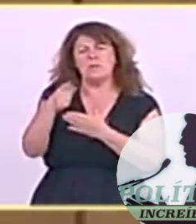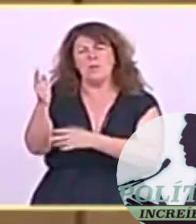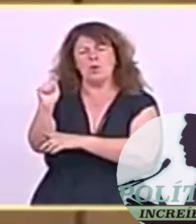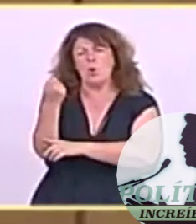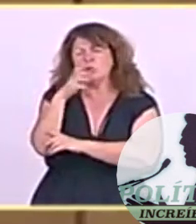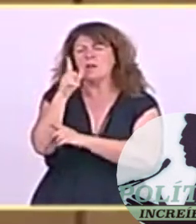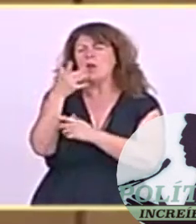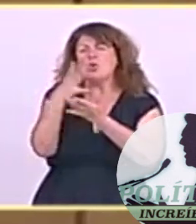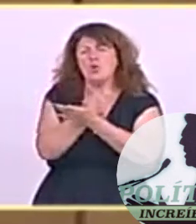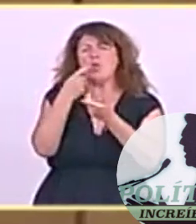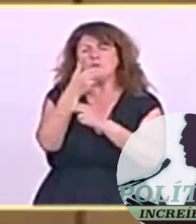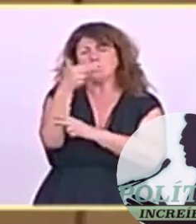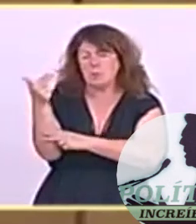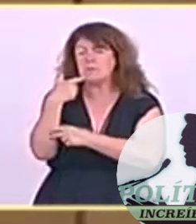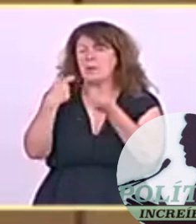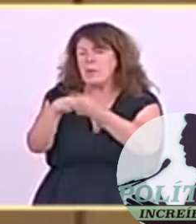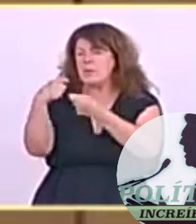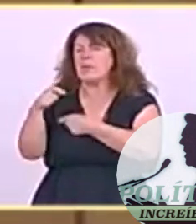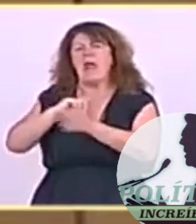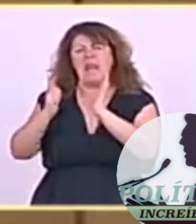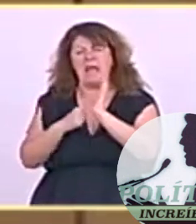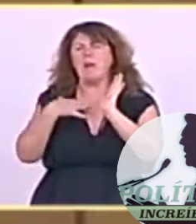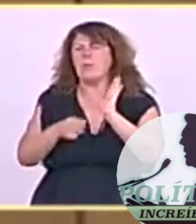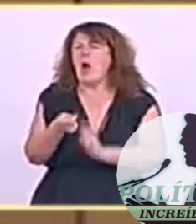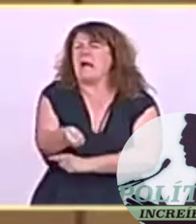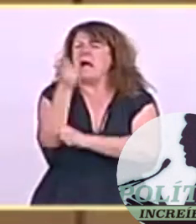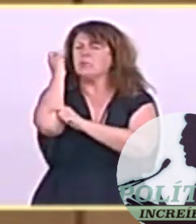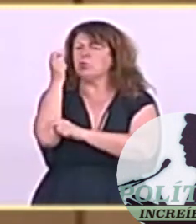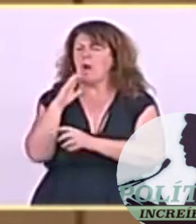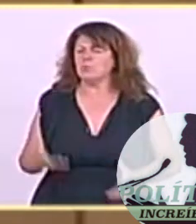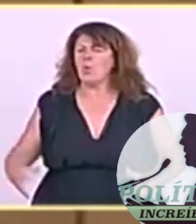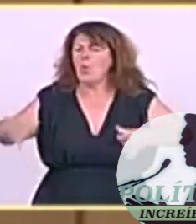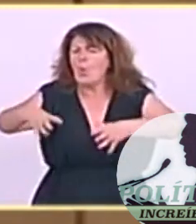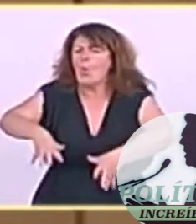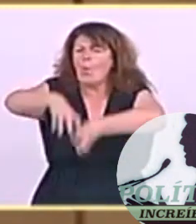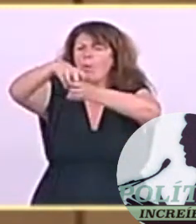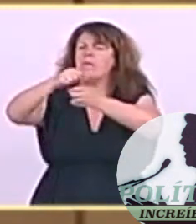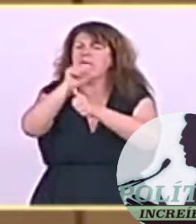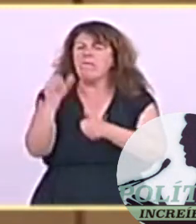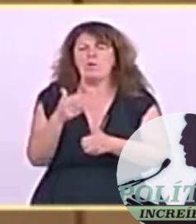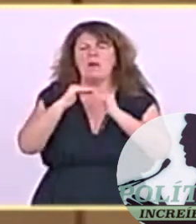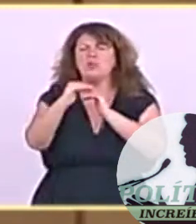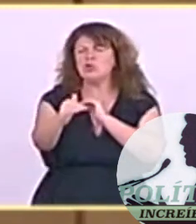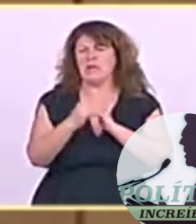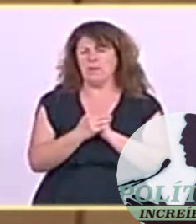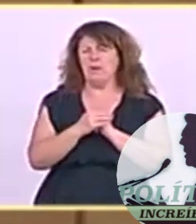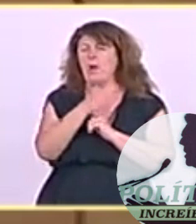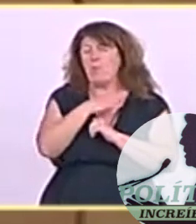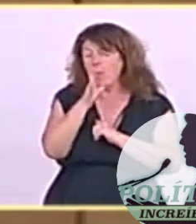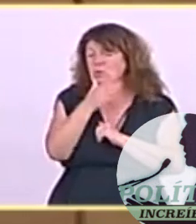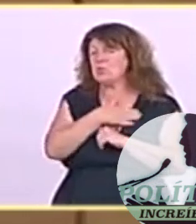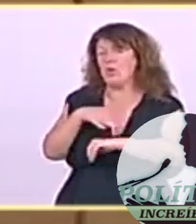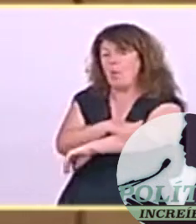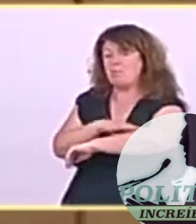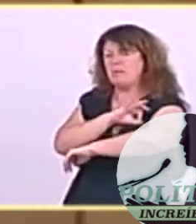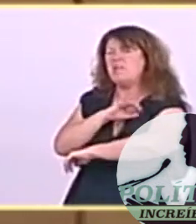capturas obtenidas de forma sostenible. Por tanto, señor Planas, quiero preguntarle si está dispuesto a impulsar en los próximos meses